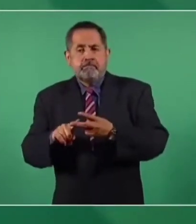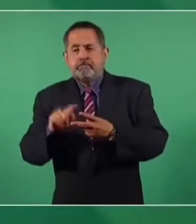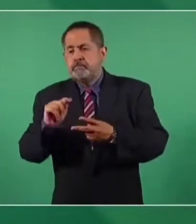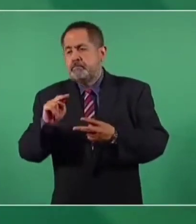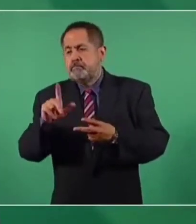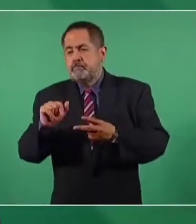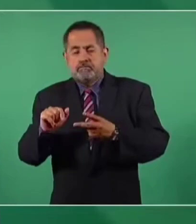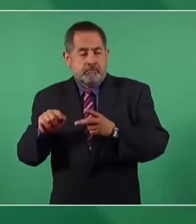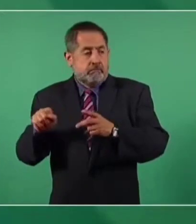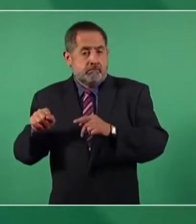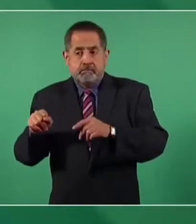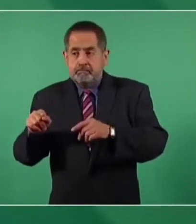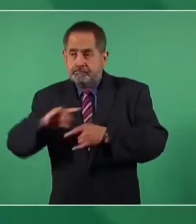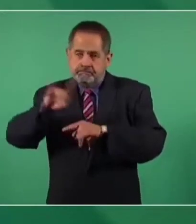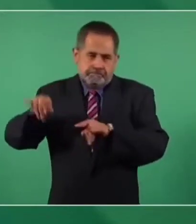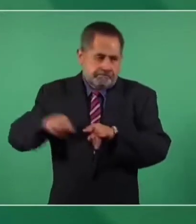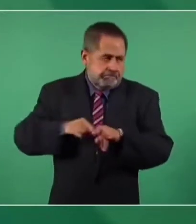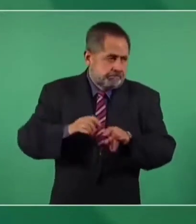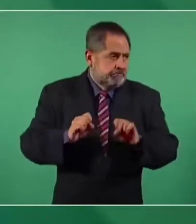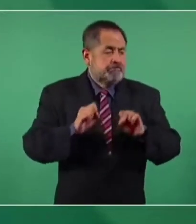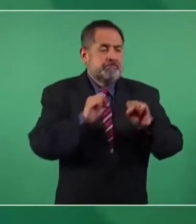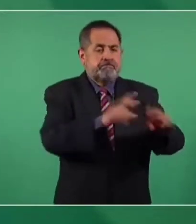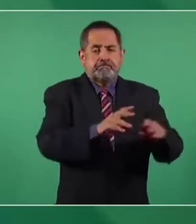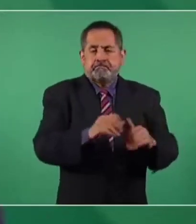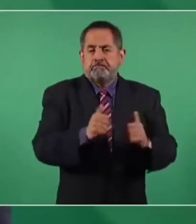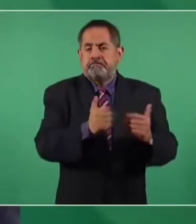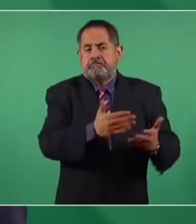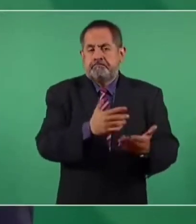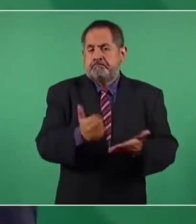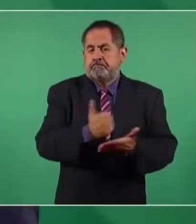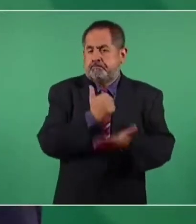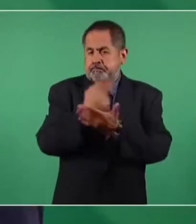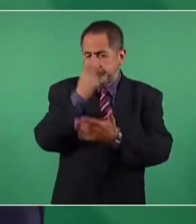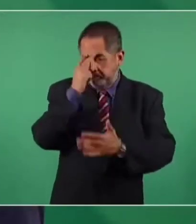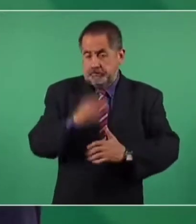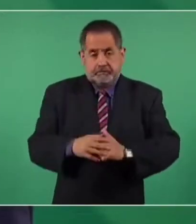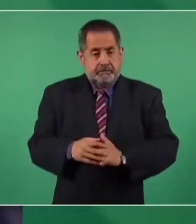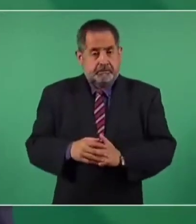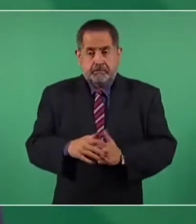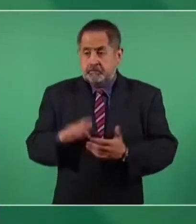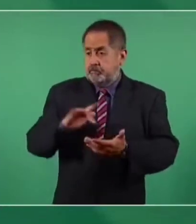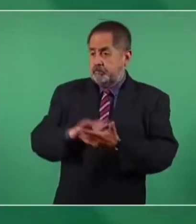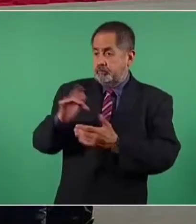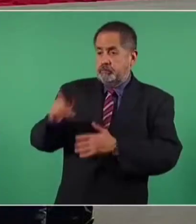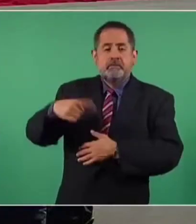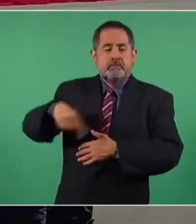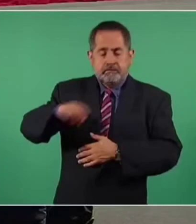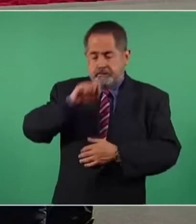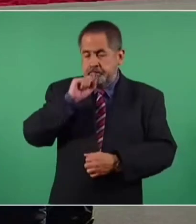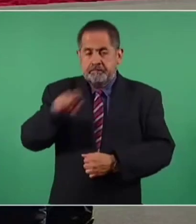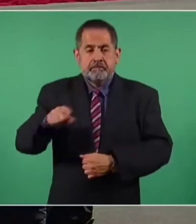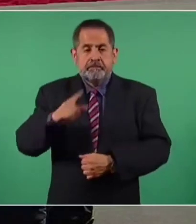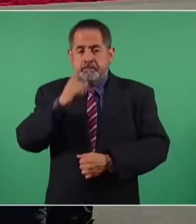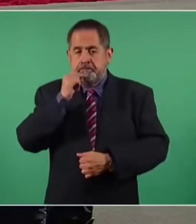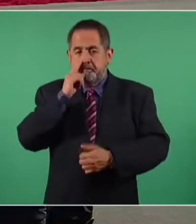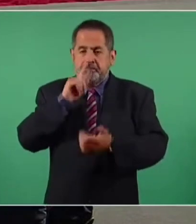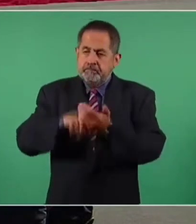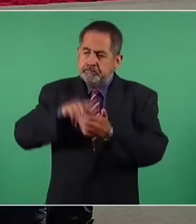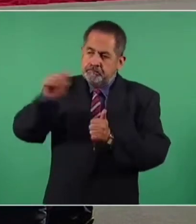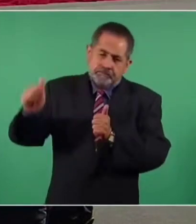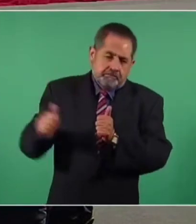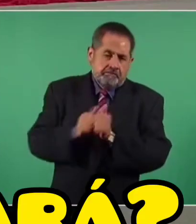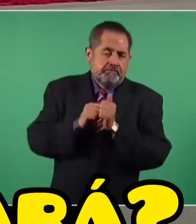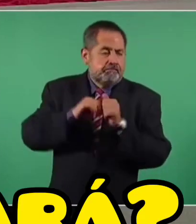de México, adicionalmente agradecemos el apoyo y el acompañamiento de la Policía en cada